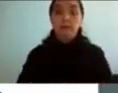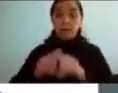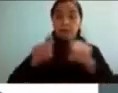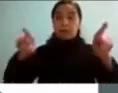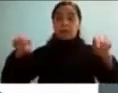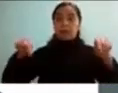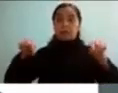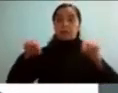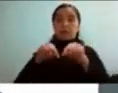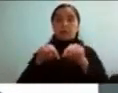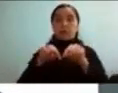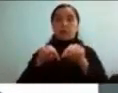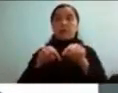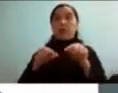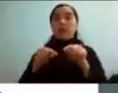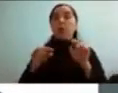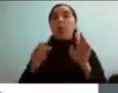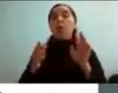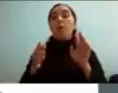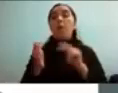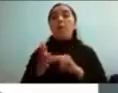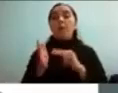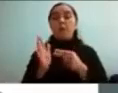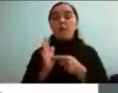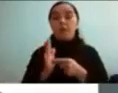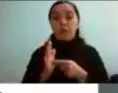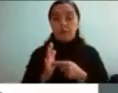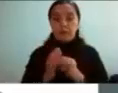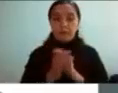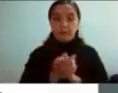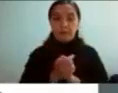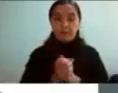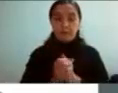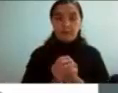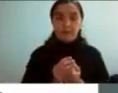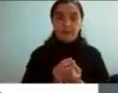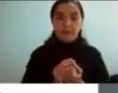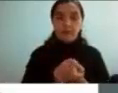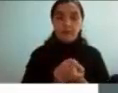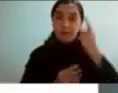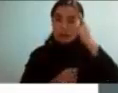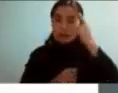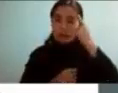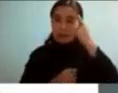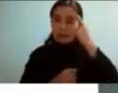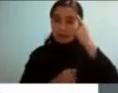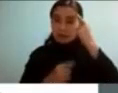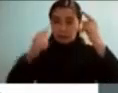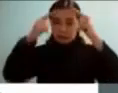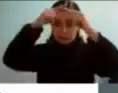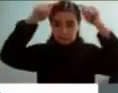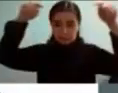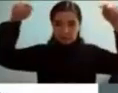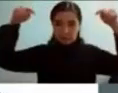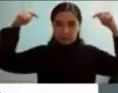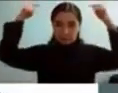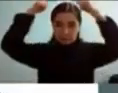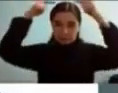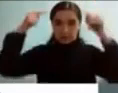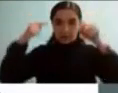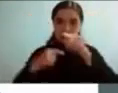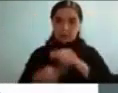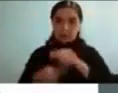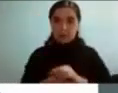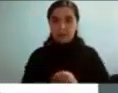es como a nivel de oficina como lo veo más dentro de mi cabeza es que mi oficina funciona más o menos así o sea